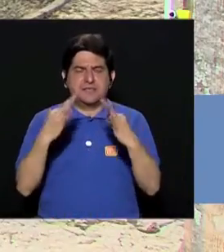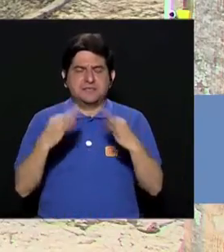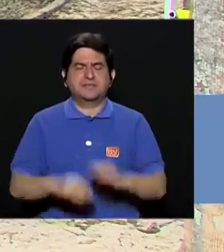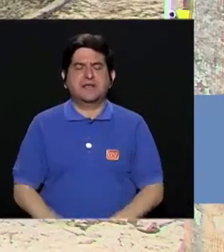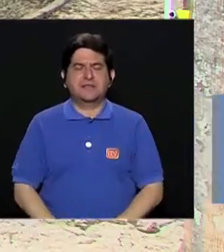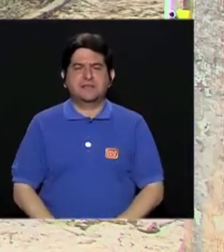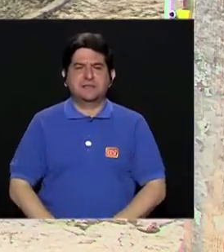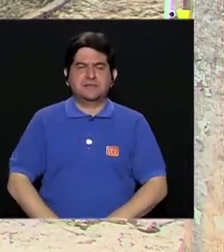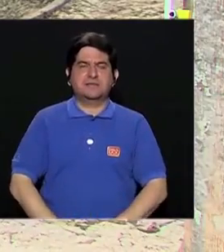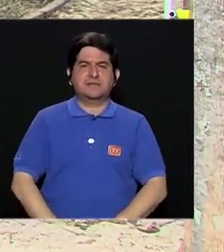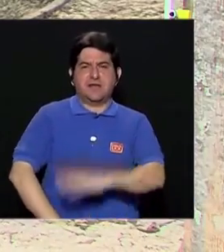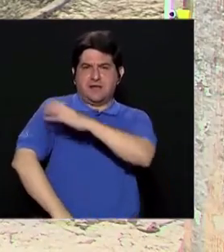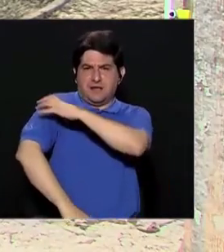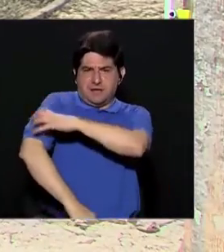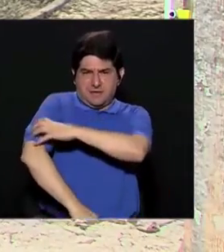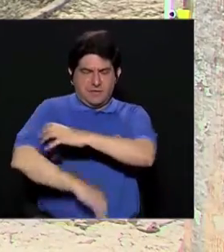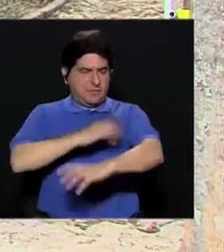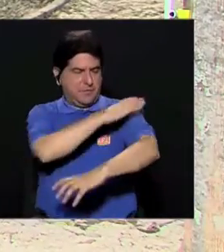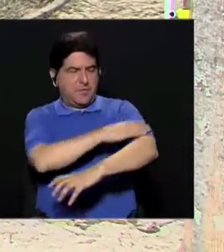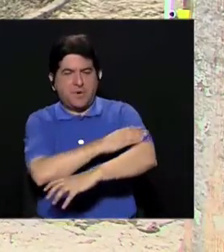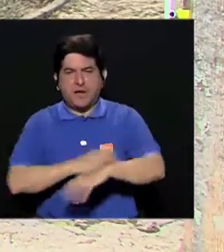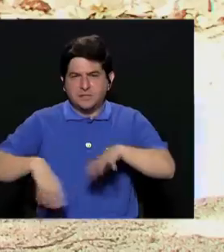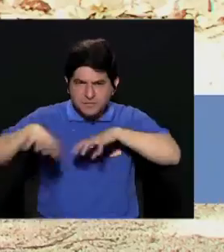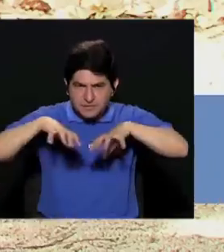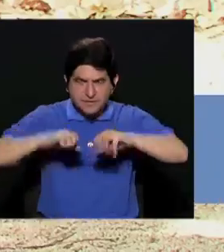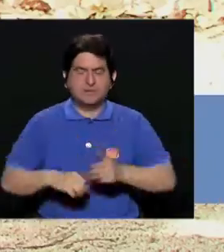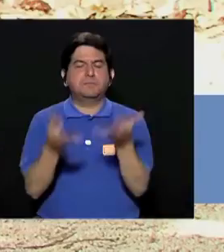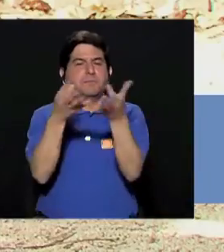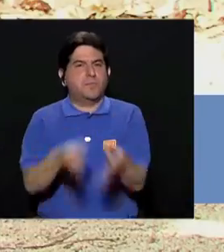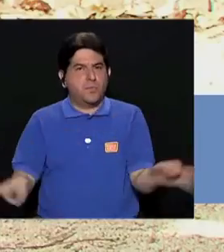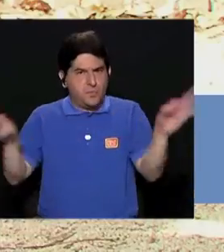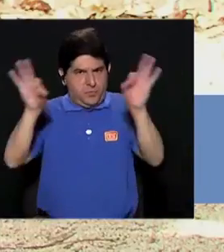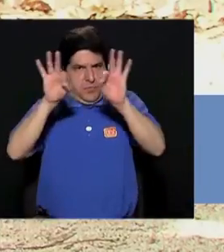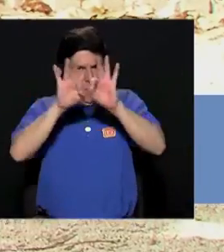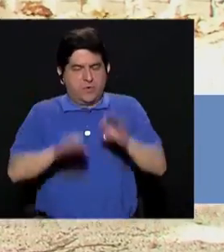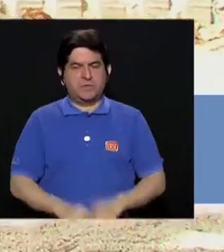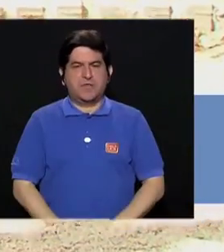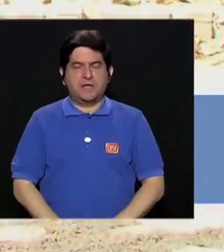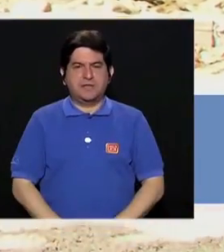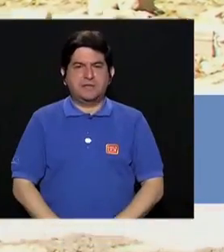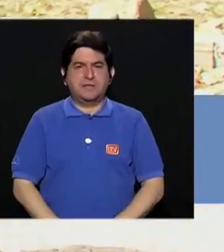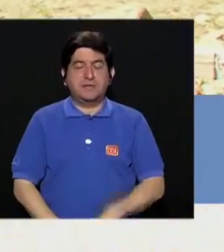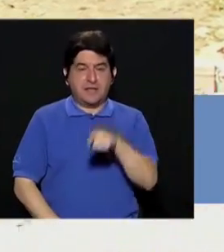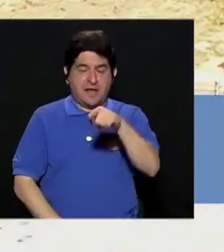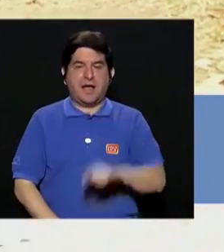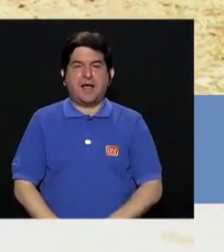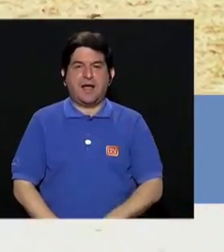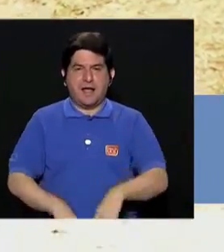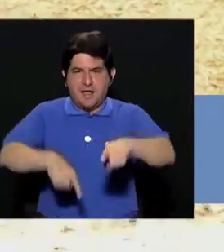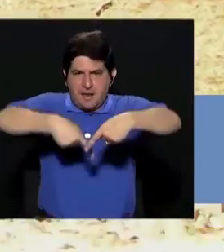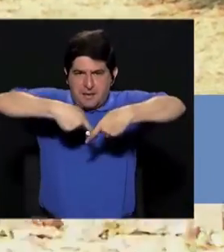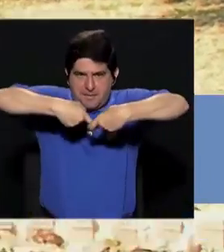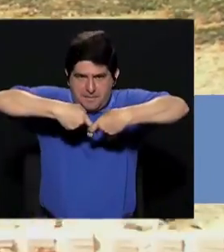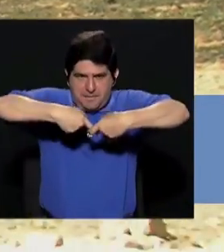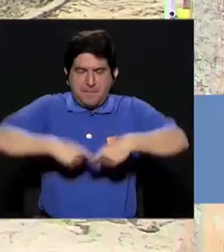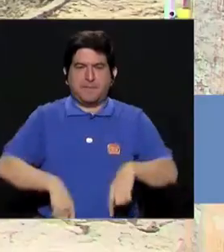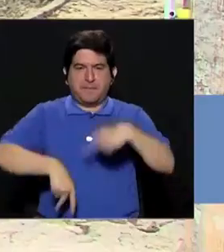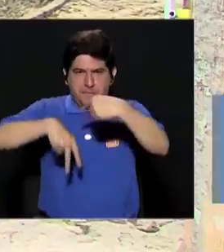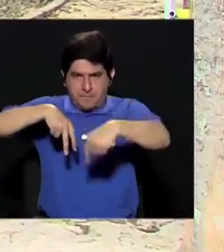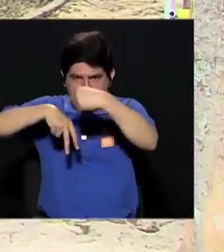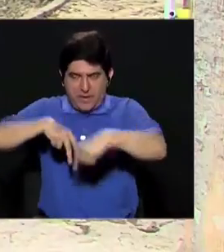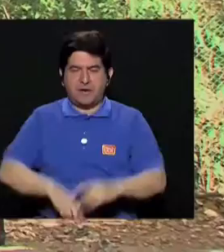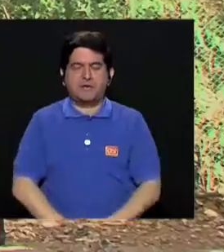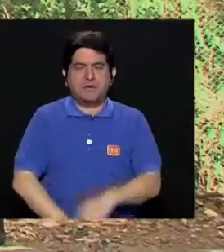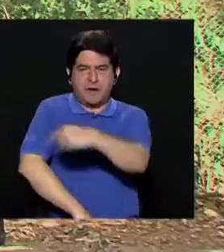Aquí estamos trabajando tríceps también, toda la parte de brazos. Aquí es importante, los piernas atrás cruzadas, los codos llegan a